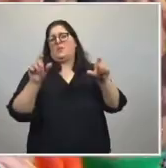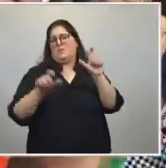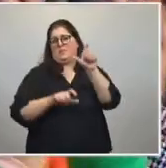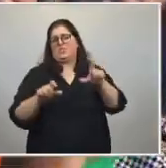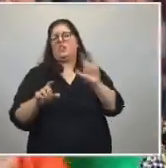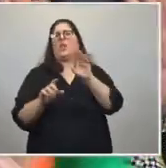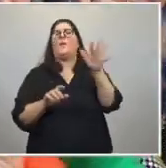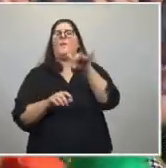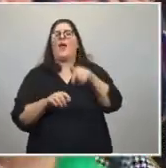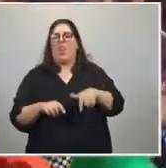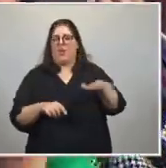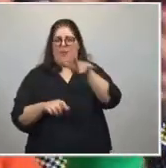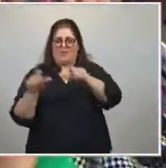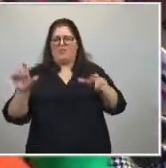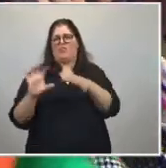de los merlenses. Muchas gracias.